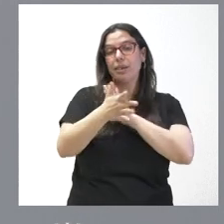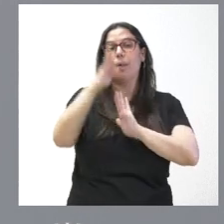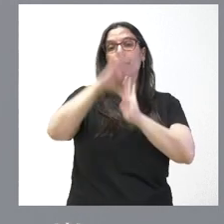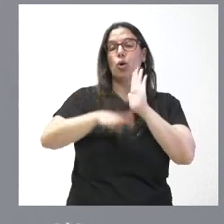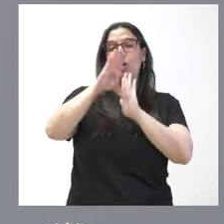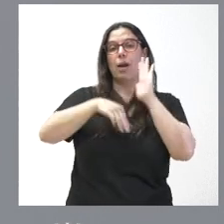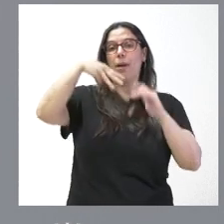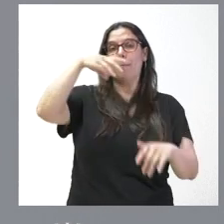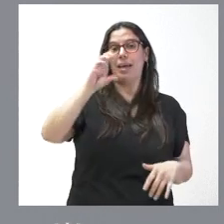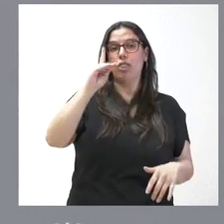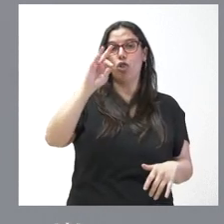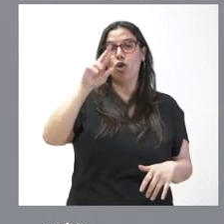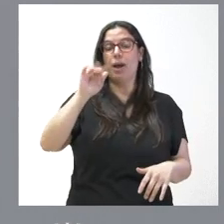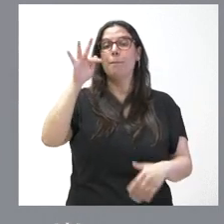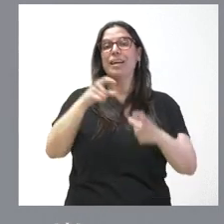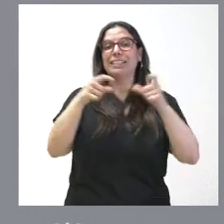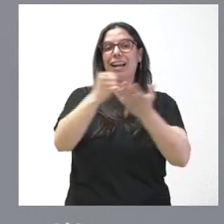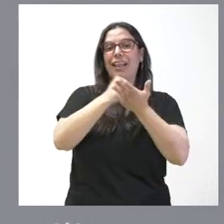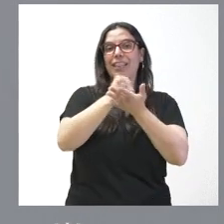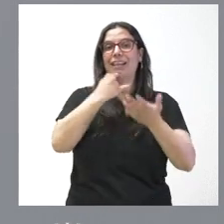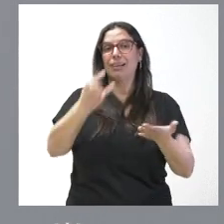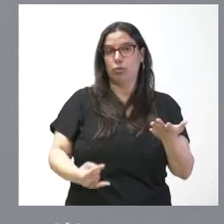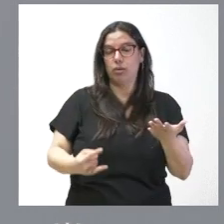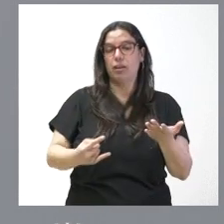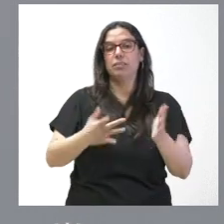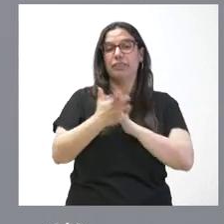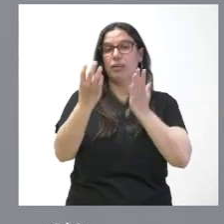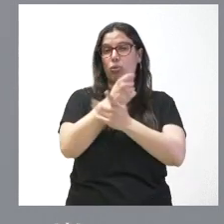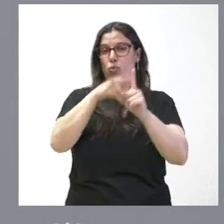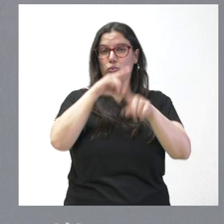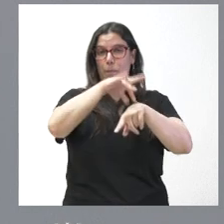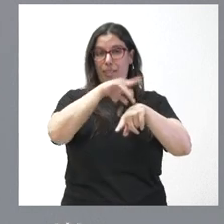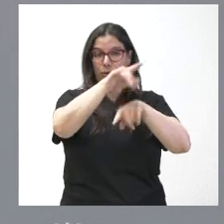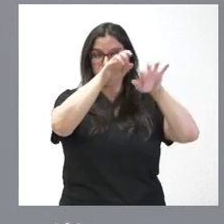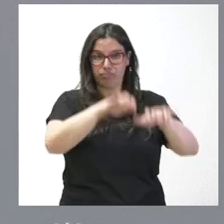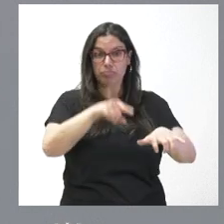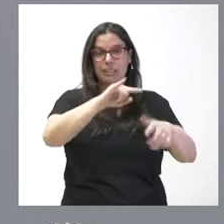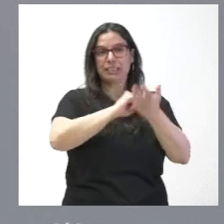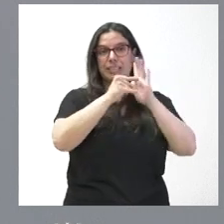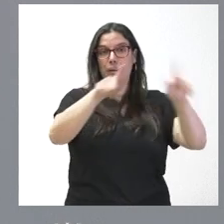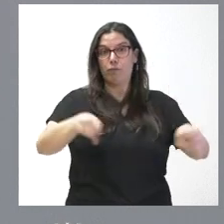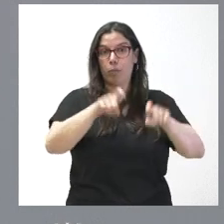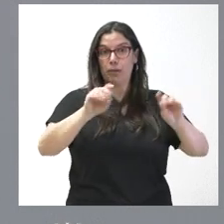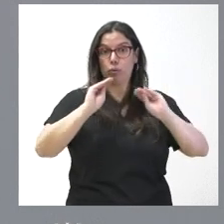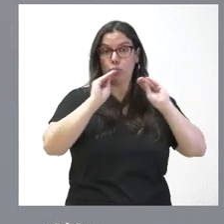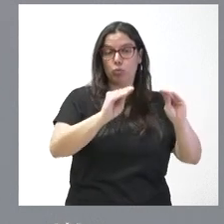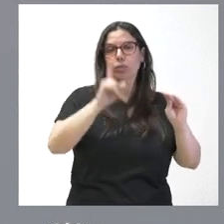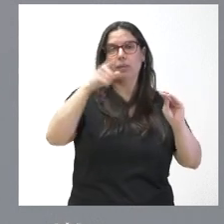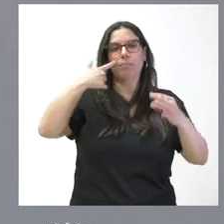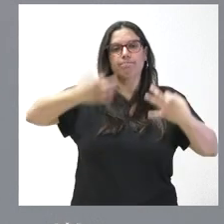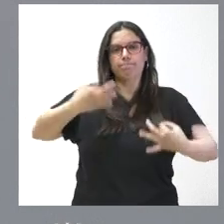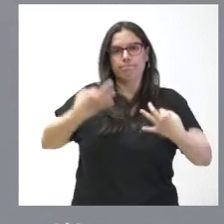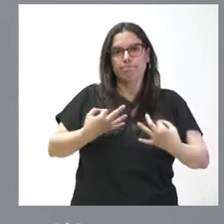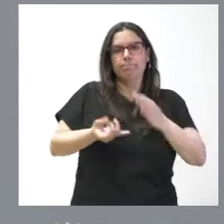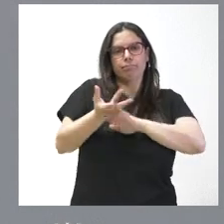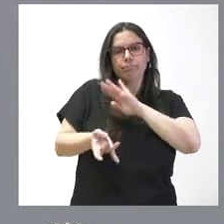y de la receta electrónica, todo lo que tiene que ver, por tanto, con el sistema informático de Medora y también con garantizar la receta